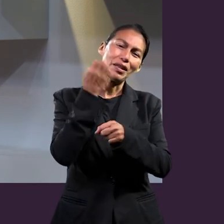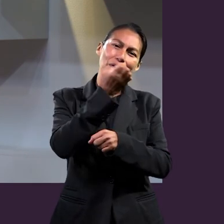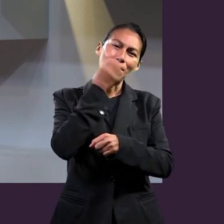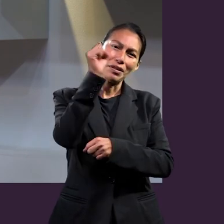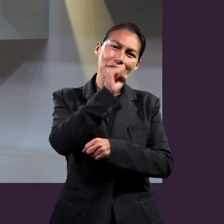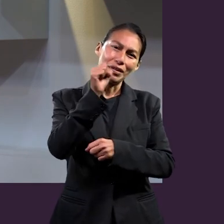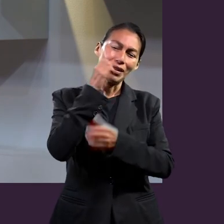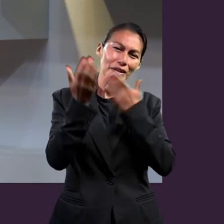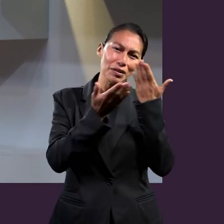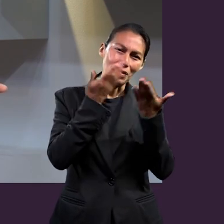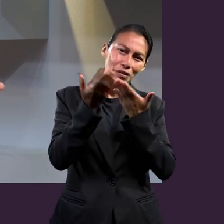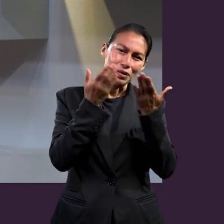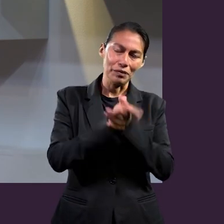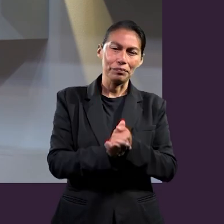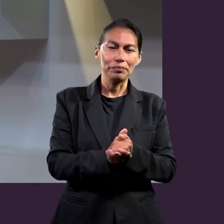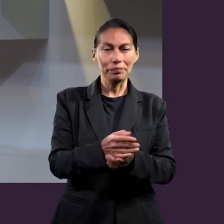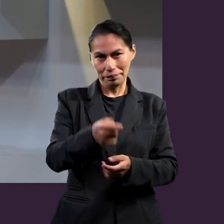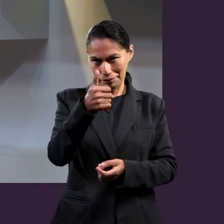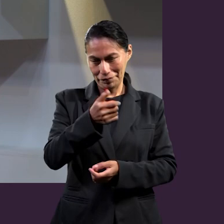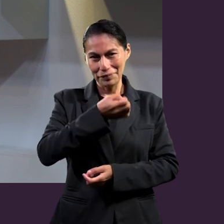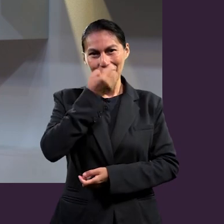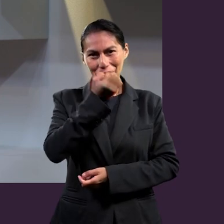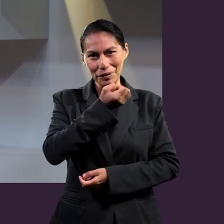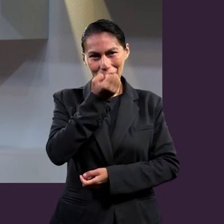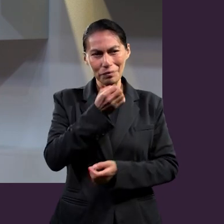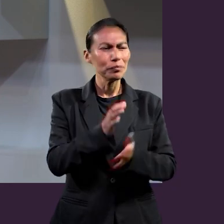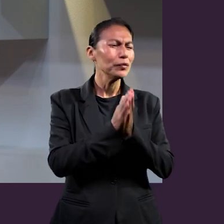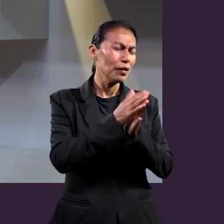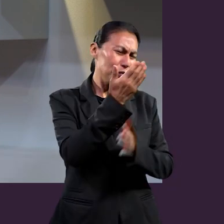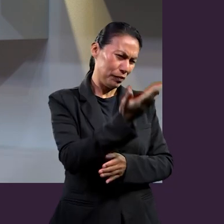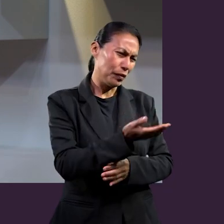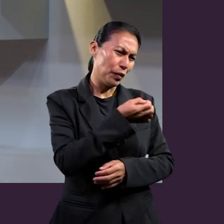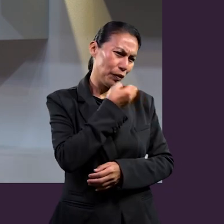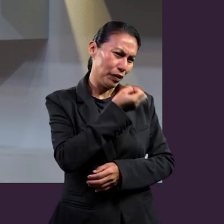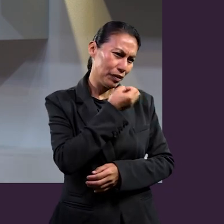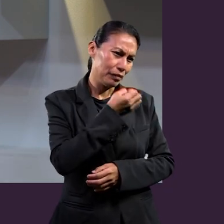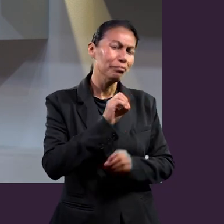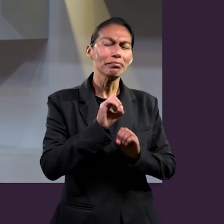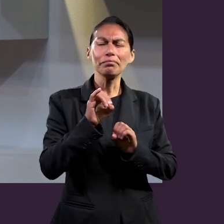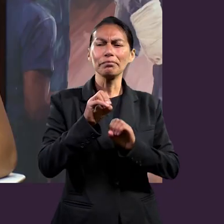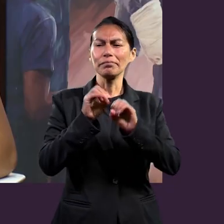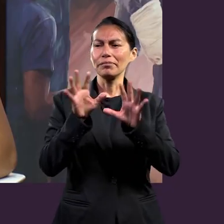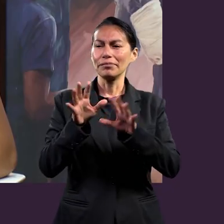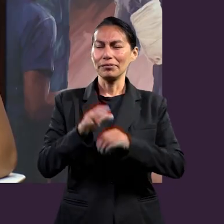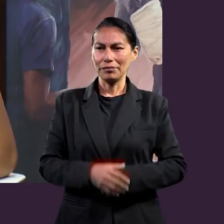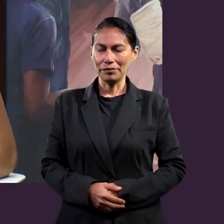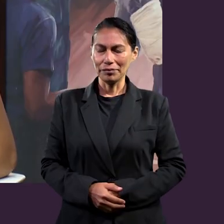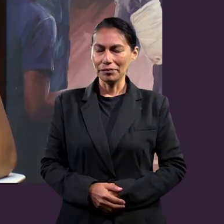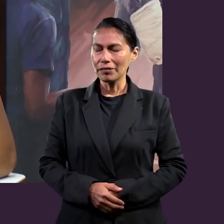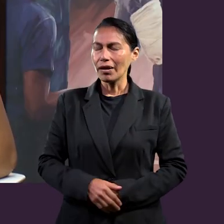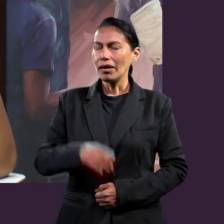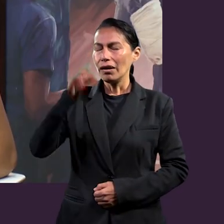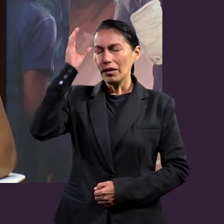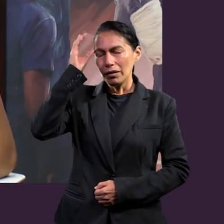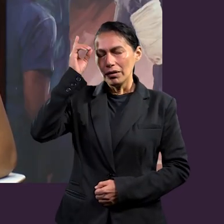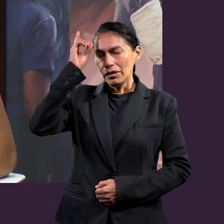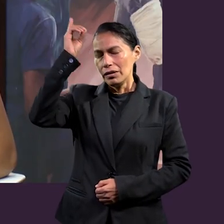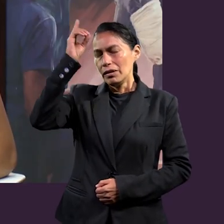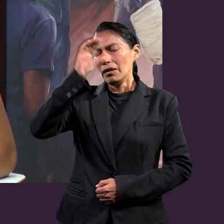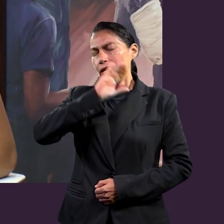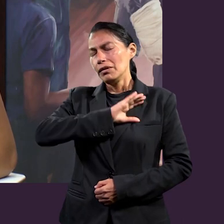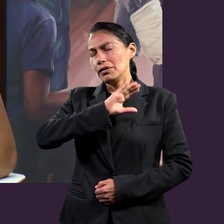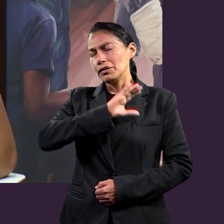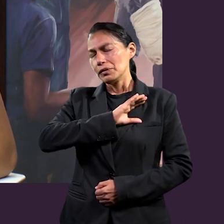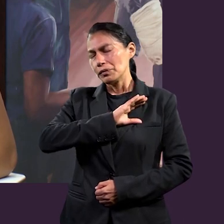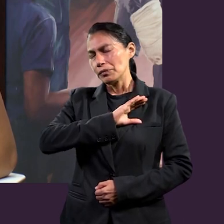¿Qué les parece si tenemos una palabra de oración penitencia? Vamos a perderte ya, Jacqueline, si por favor nos diriges a la oración, por favor. Claro que sí. Querido Dios, te